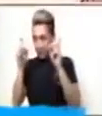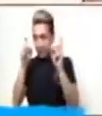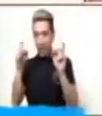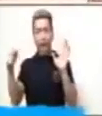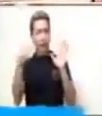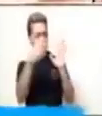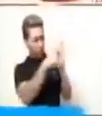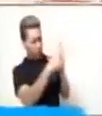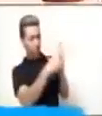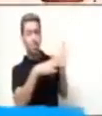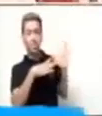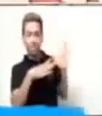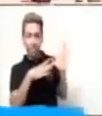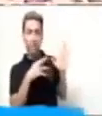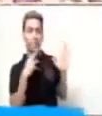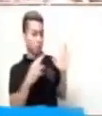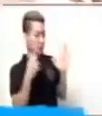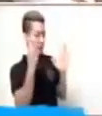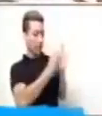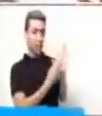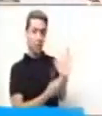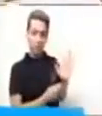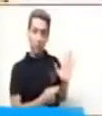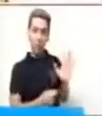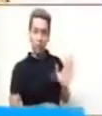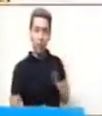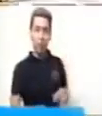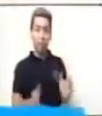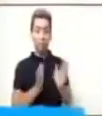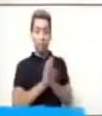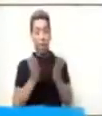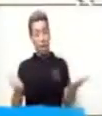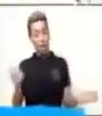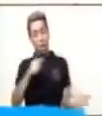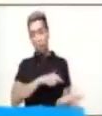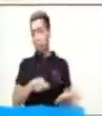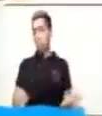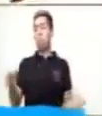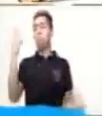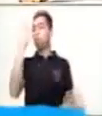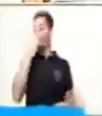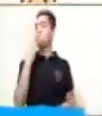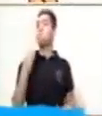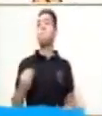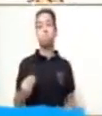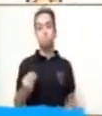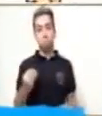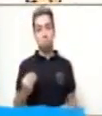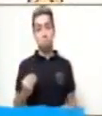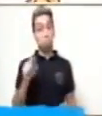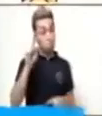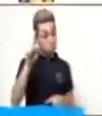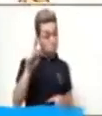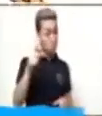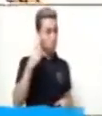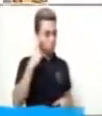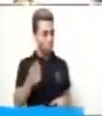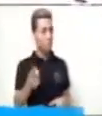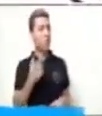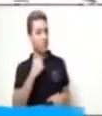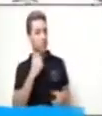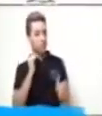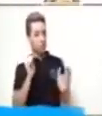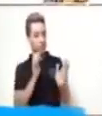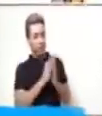Este libro me parece muy precioso. A ti creo que también te